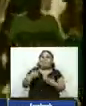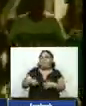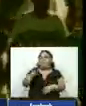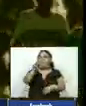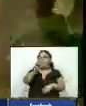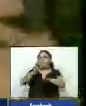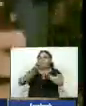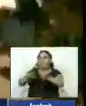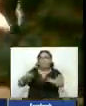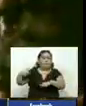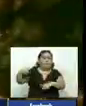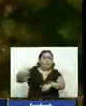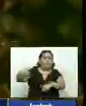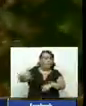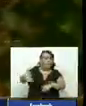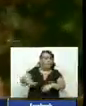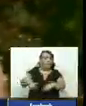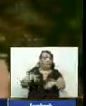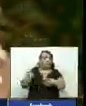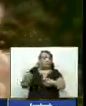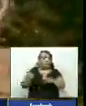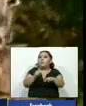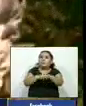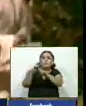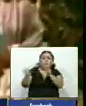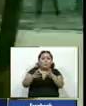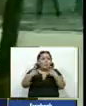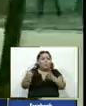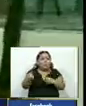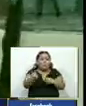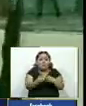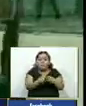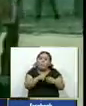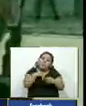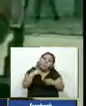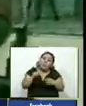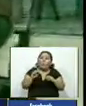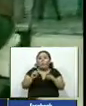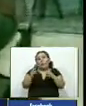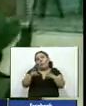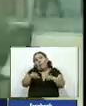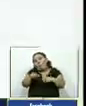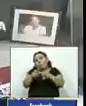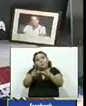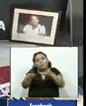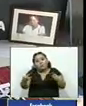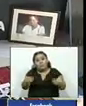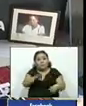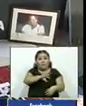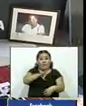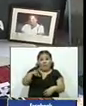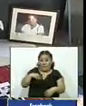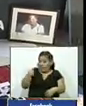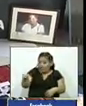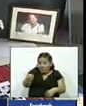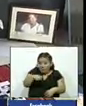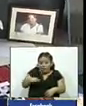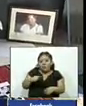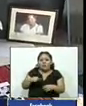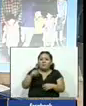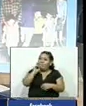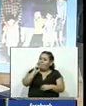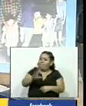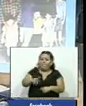conflicto armado han pasado miles de salvadoreños murieron y desaparecieron hasta la fecha los familiares de las víctimas sólo